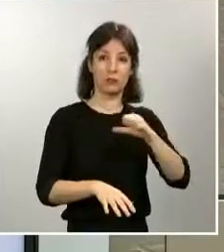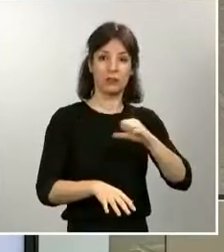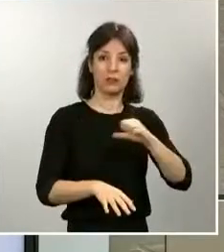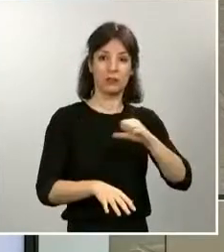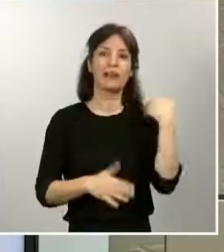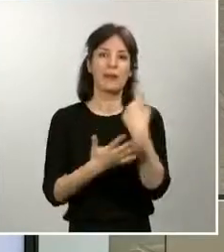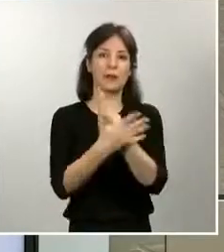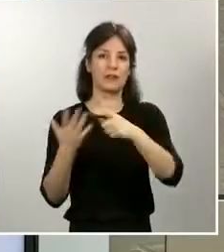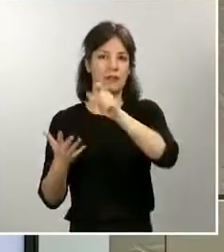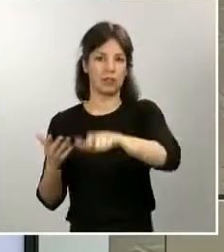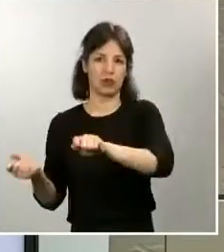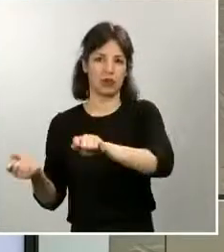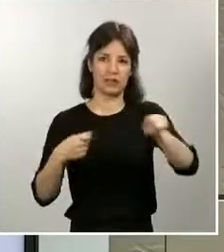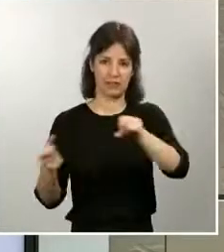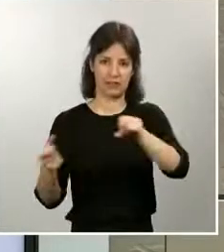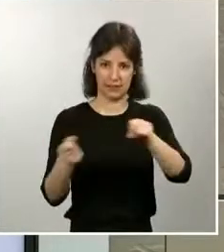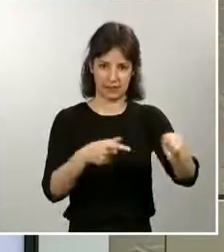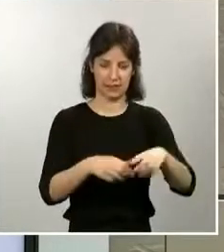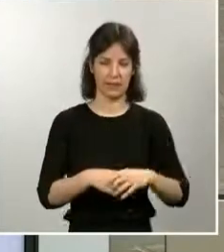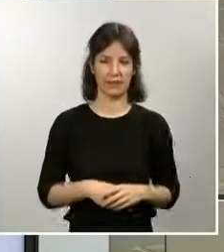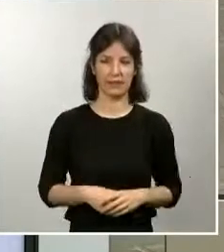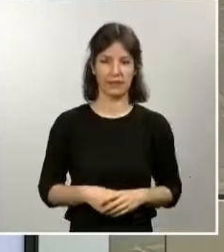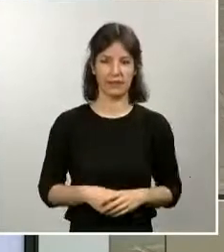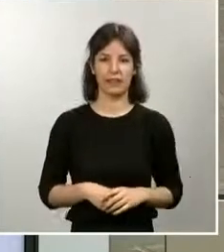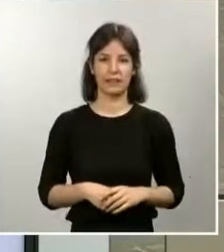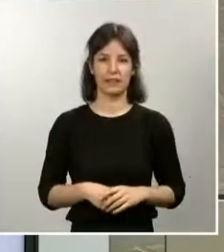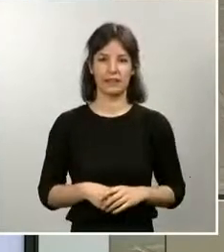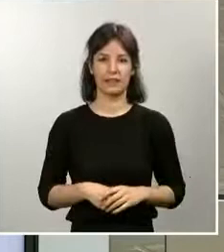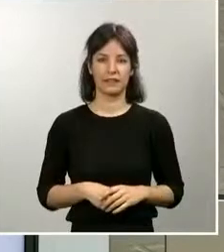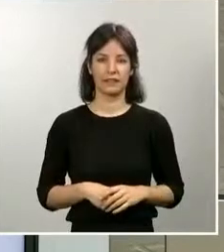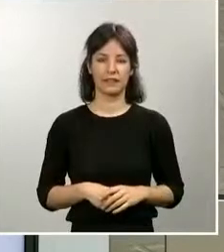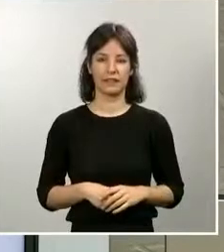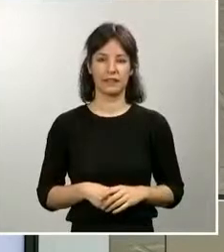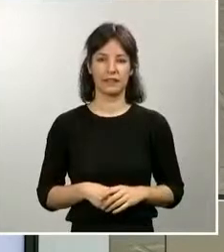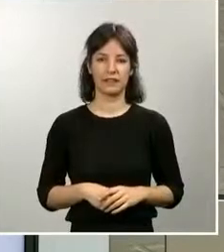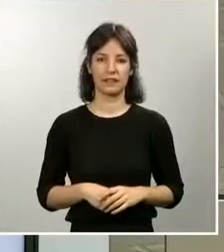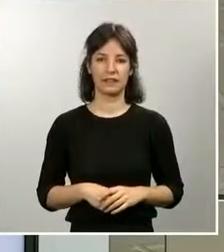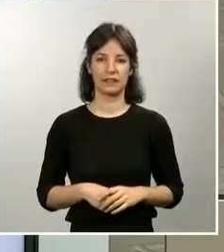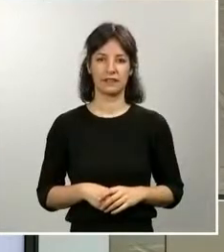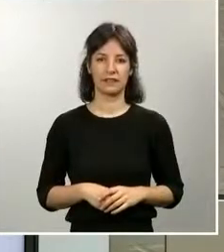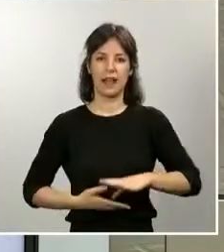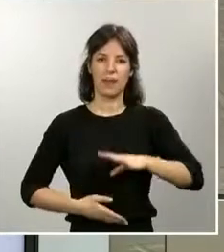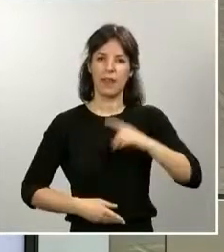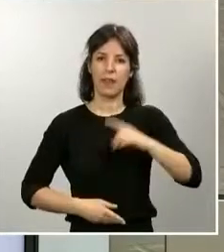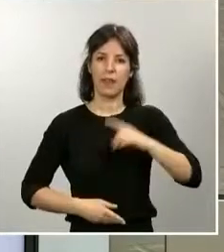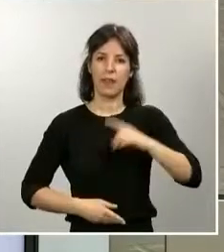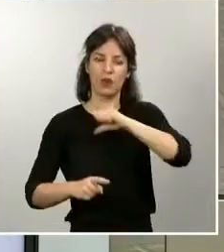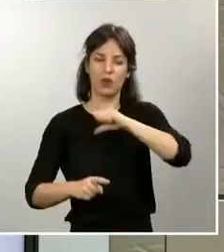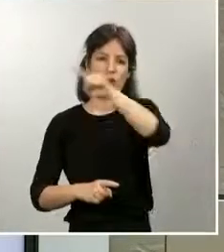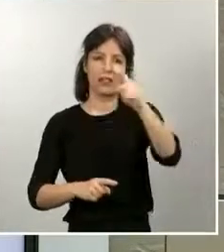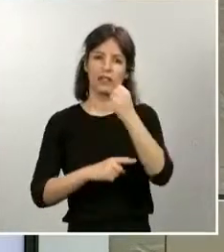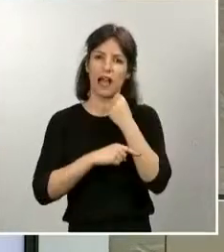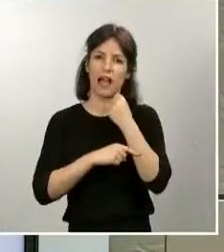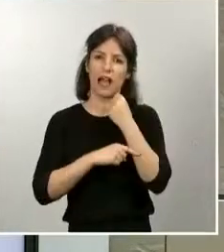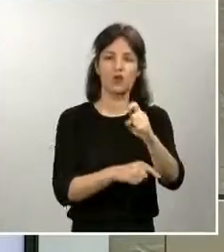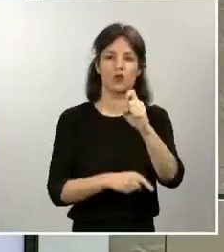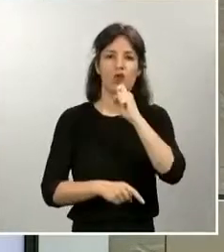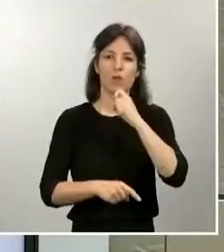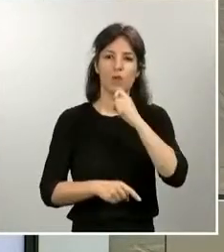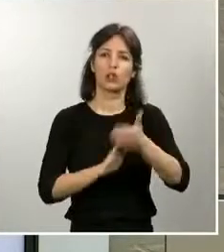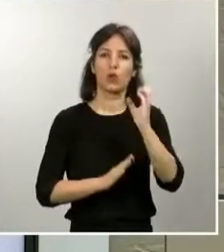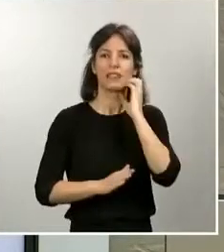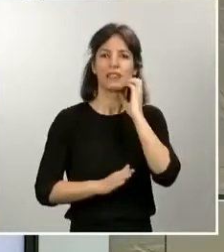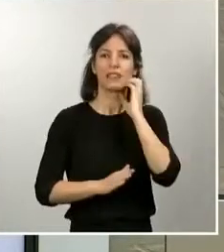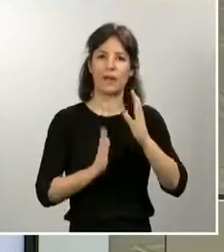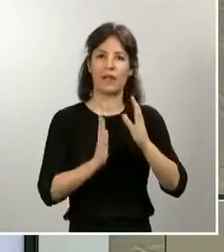En el apoyo a la capacidad hospitalaria se sigue trabajando en el Hospital Parc Paulí de Sabadell y